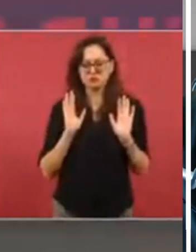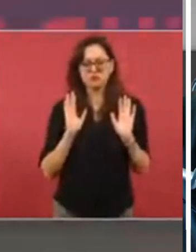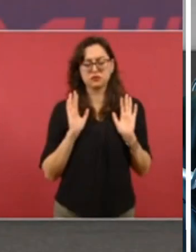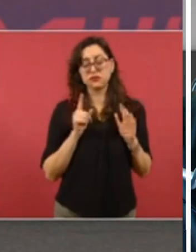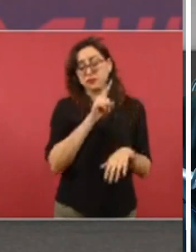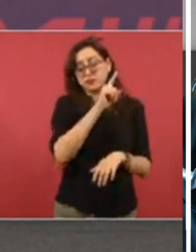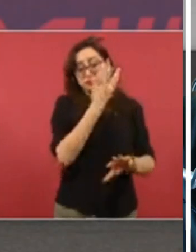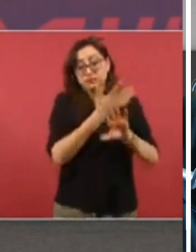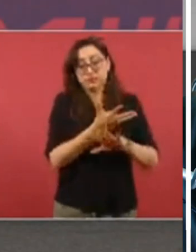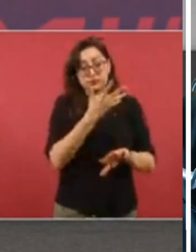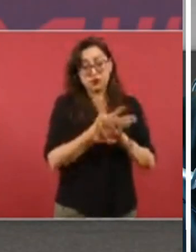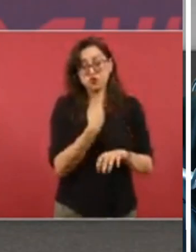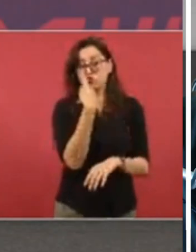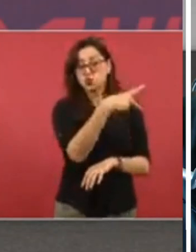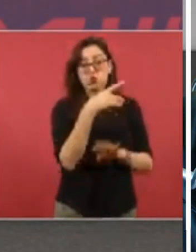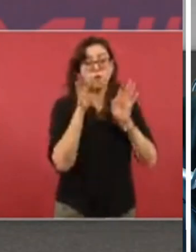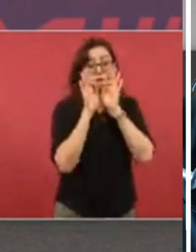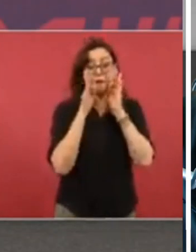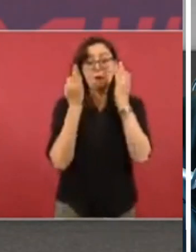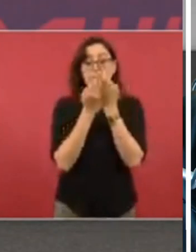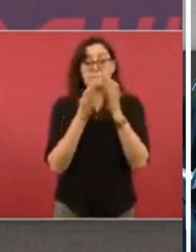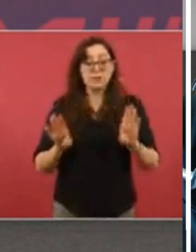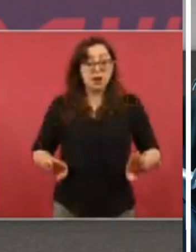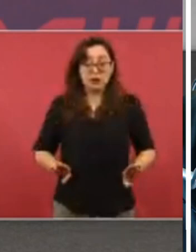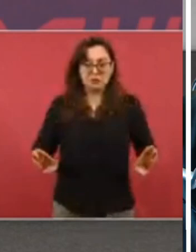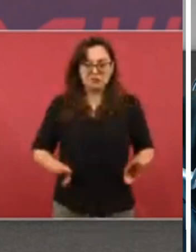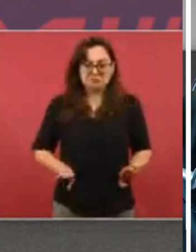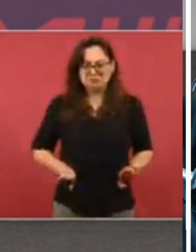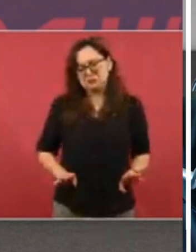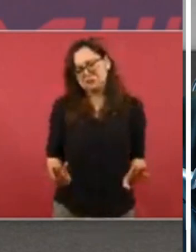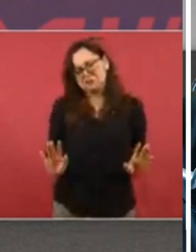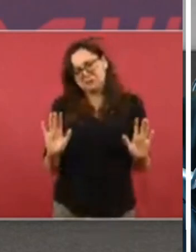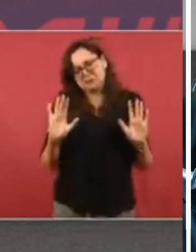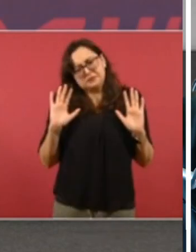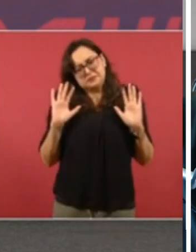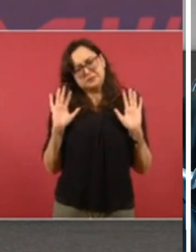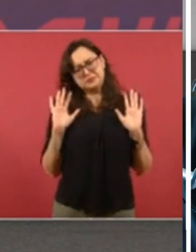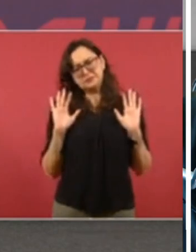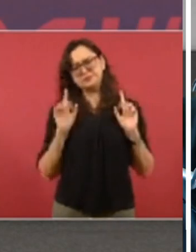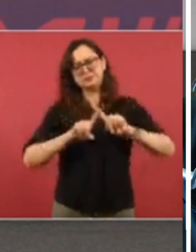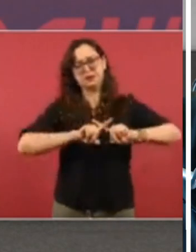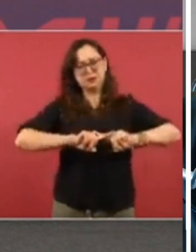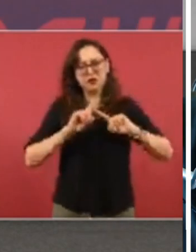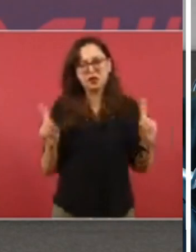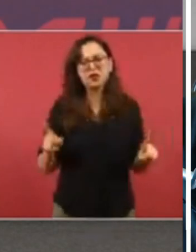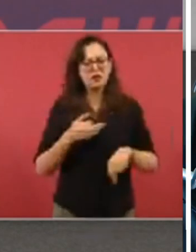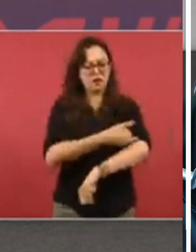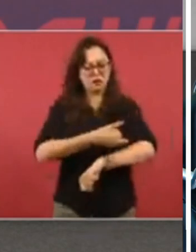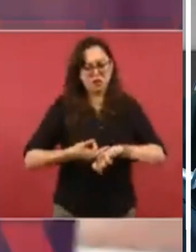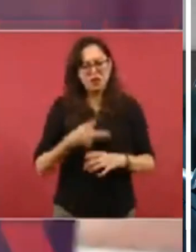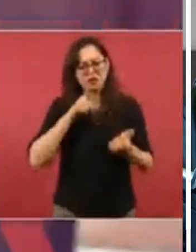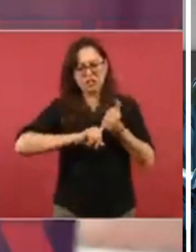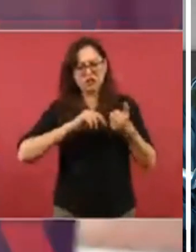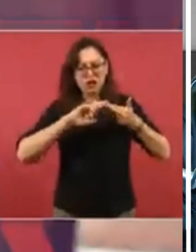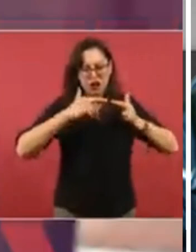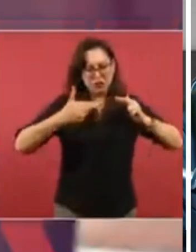otras las formas de relacionarse familiarmente